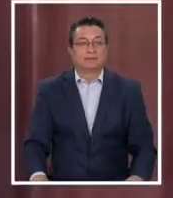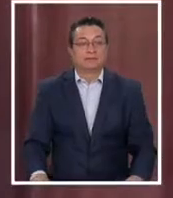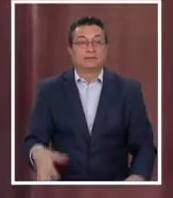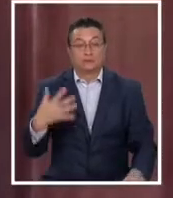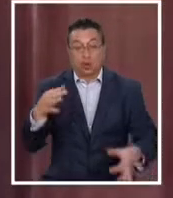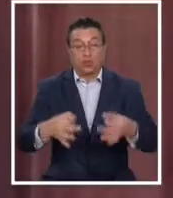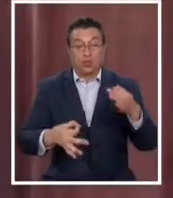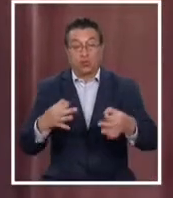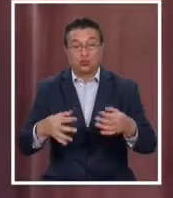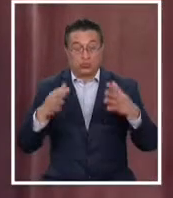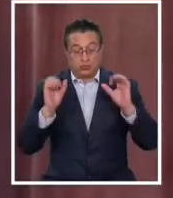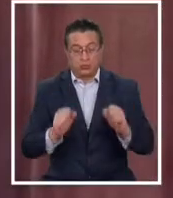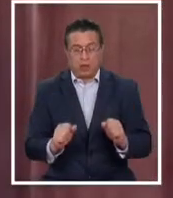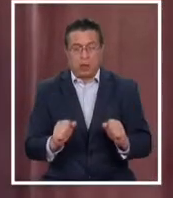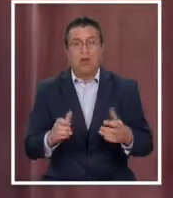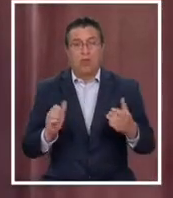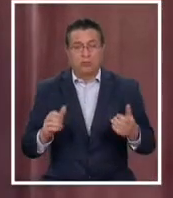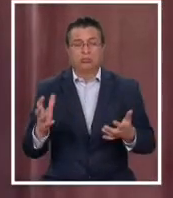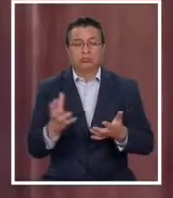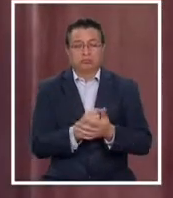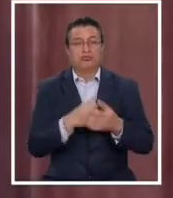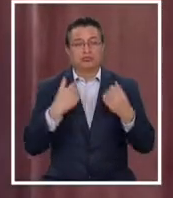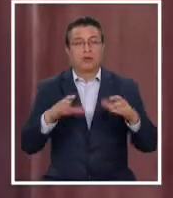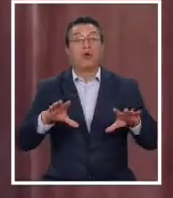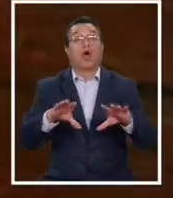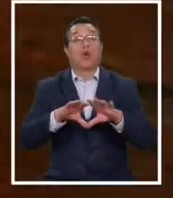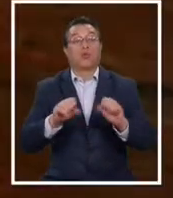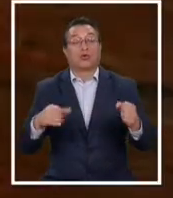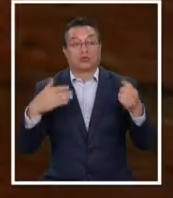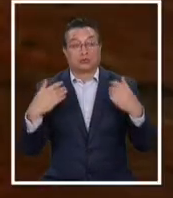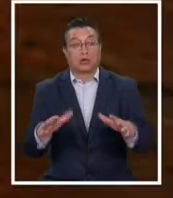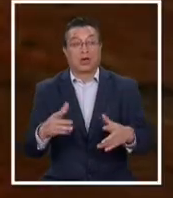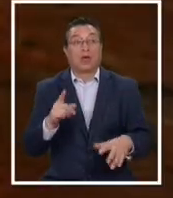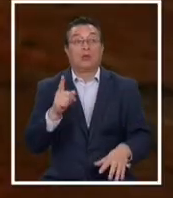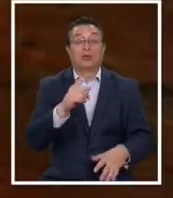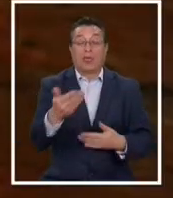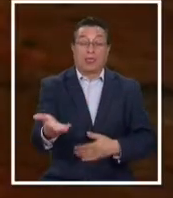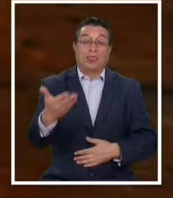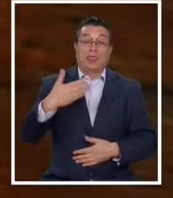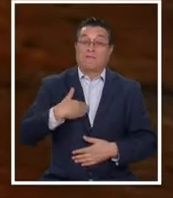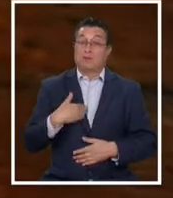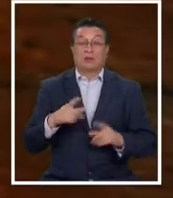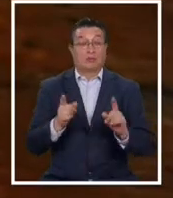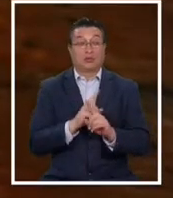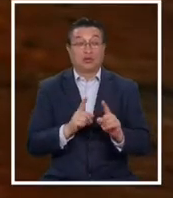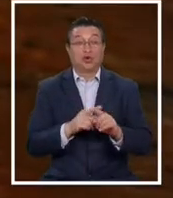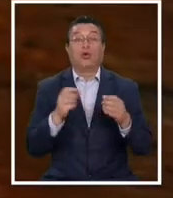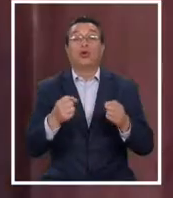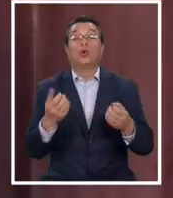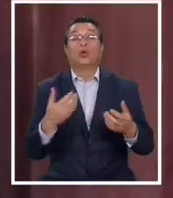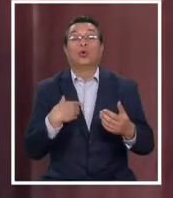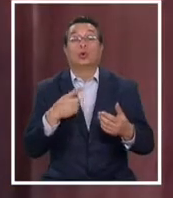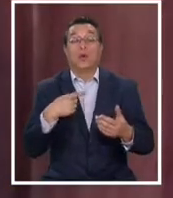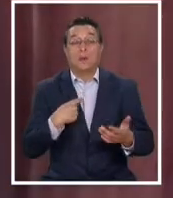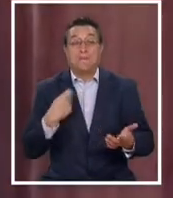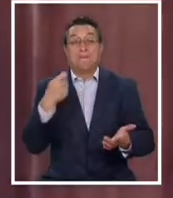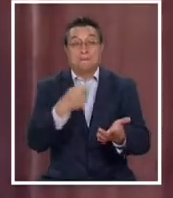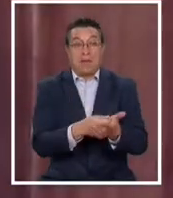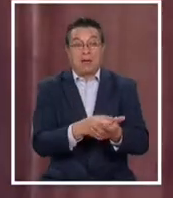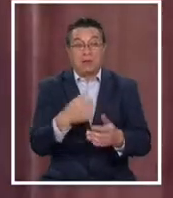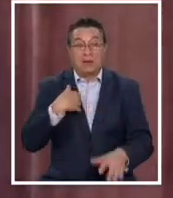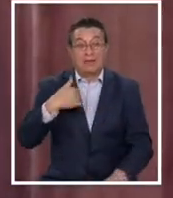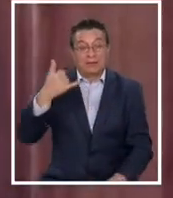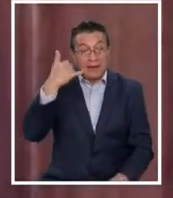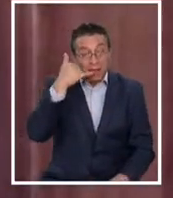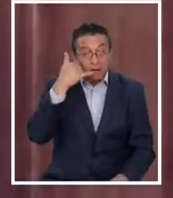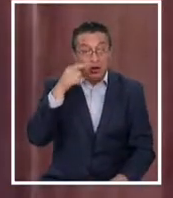hizo justicia, se puede decir que se llegó a un acuerdo, aunque no me devuelvan la cantidad que pagué por el